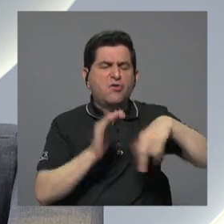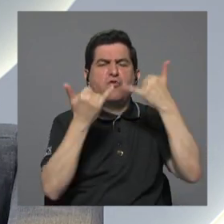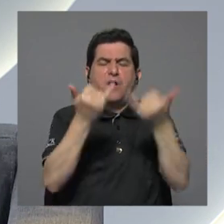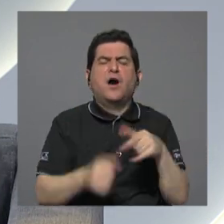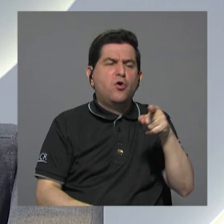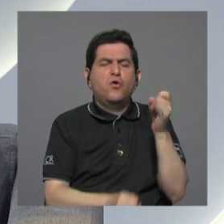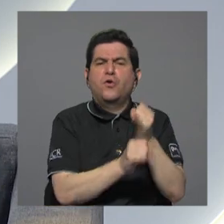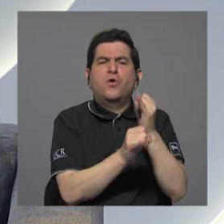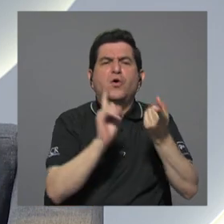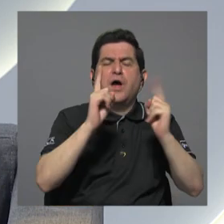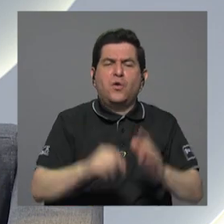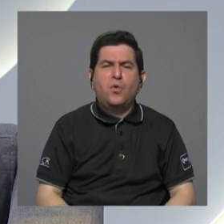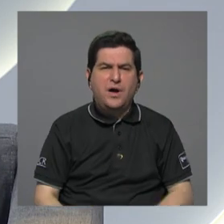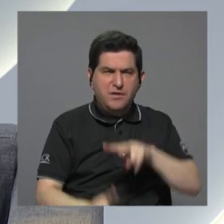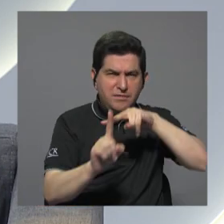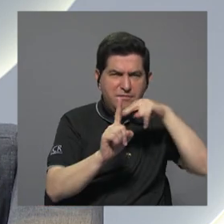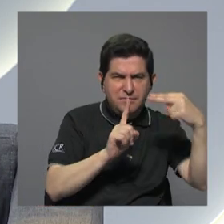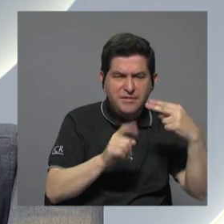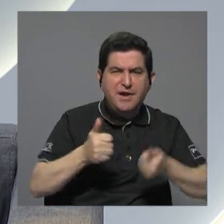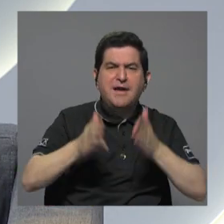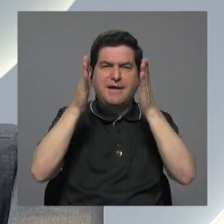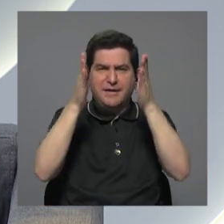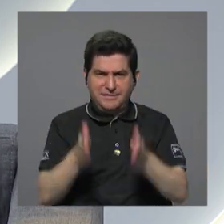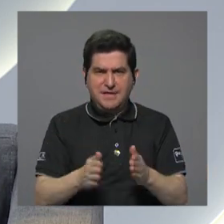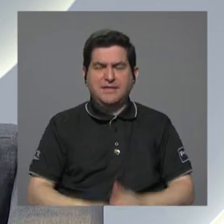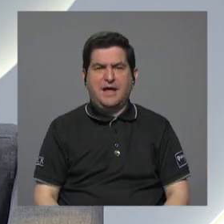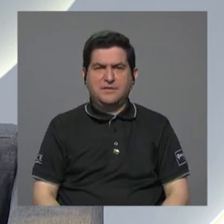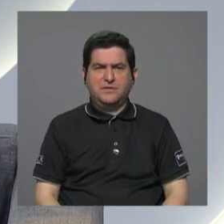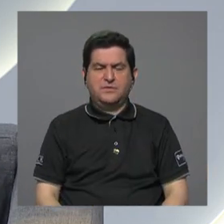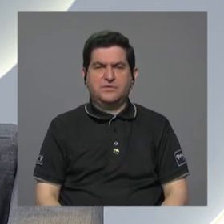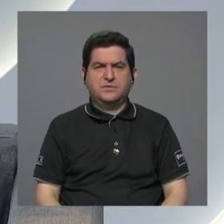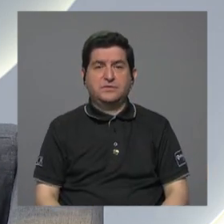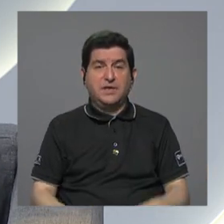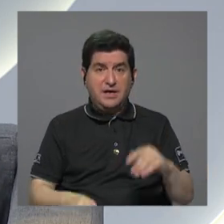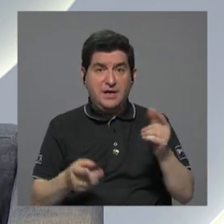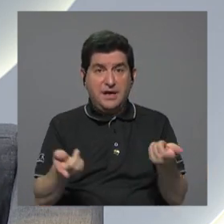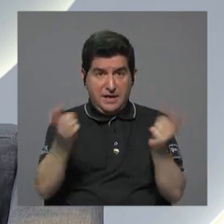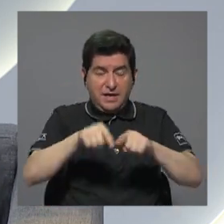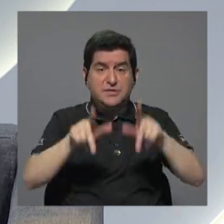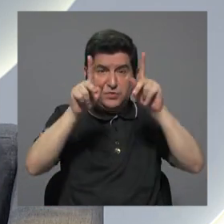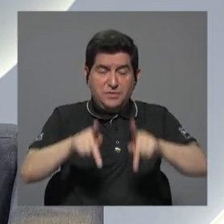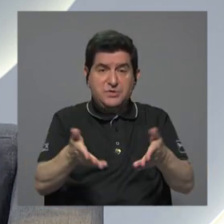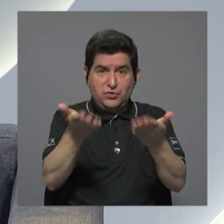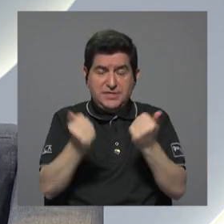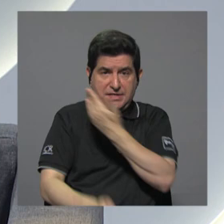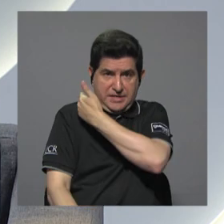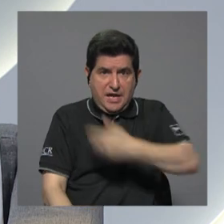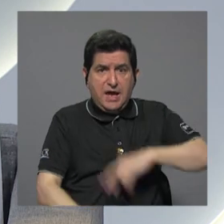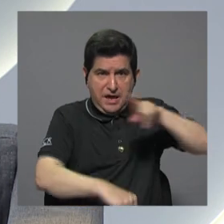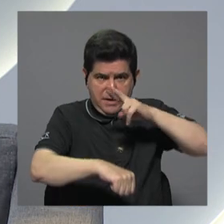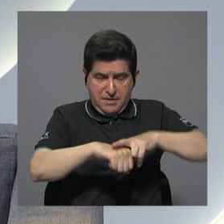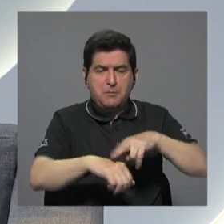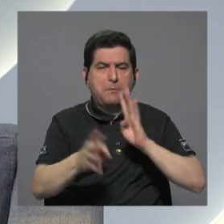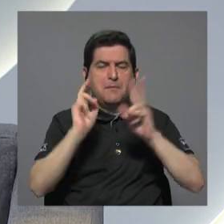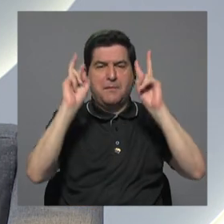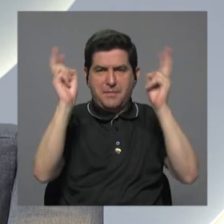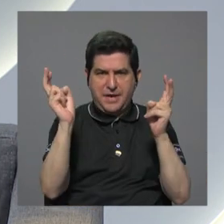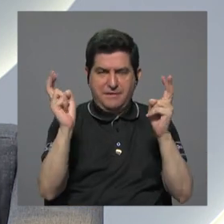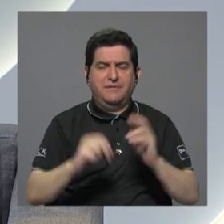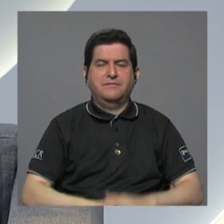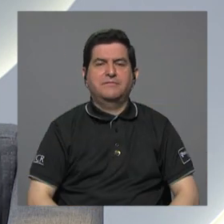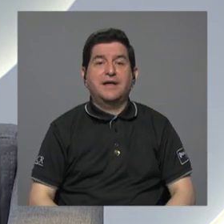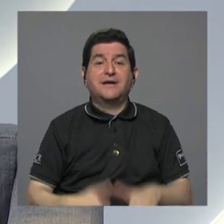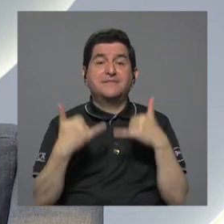momento? ¿Cómo la visualizan los candidatos y las candidatas a la presidencia de la República? Para hablar sobre ese tema, estamos